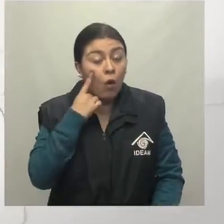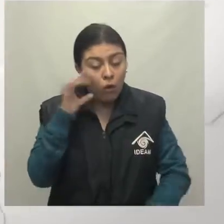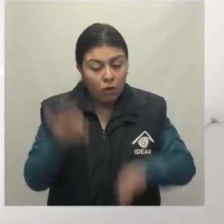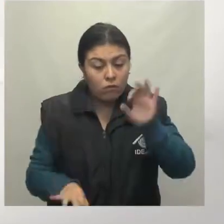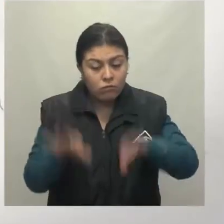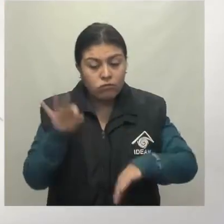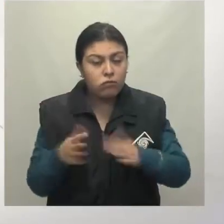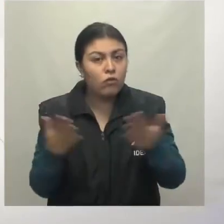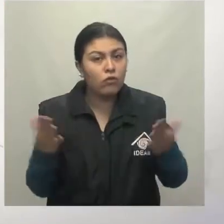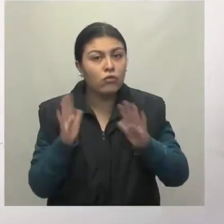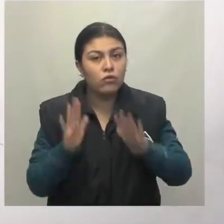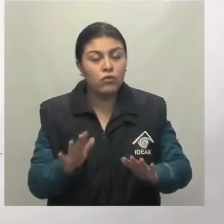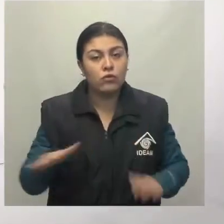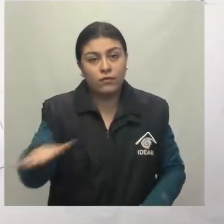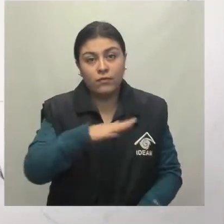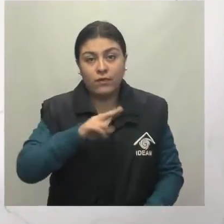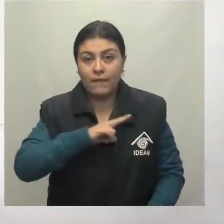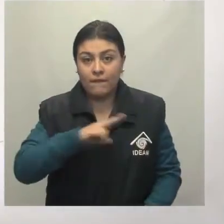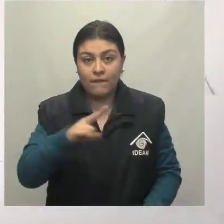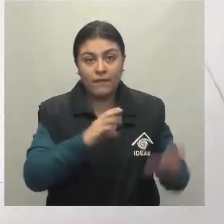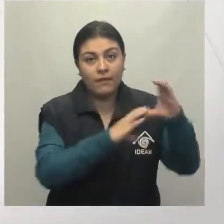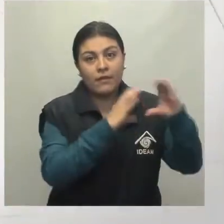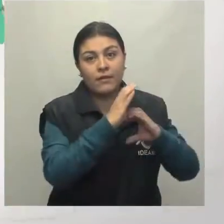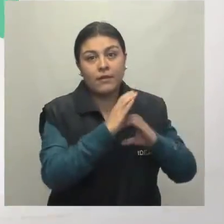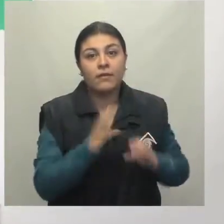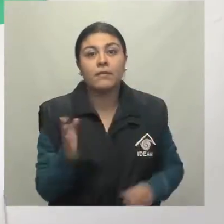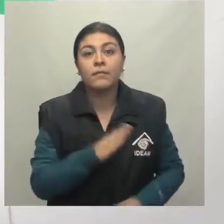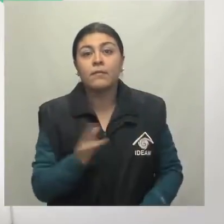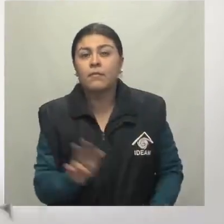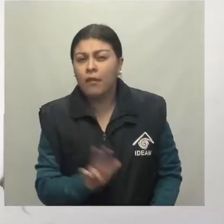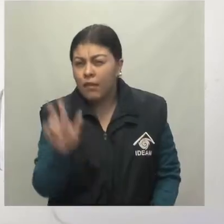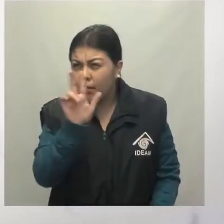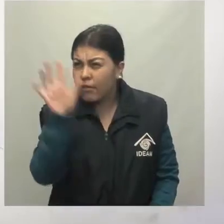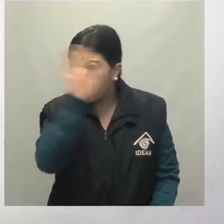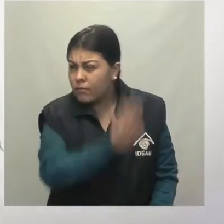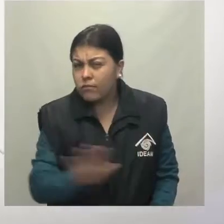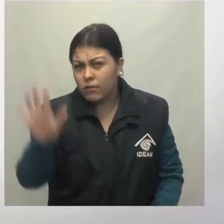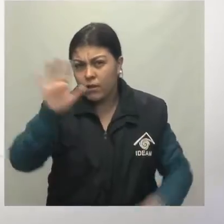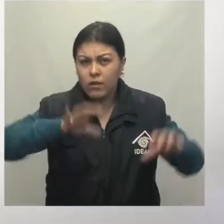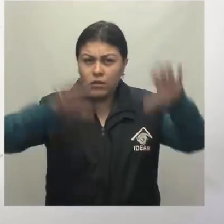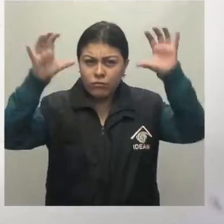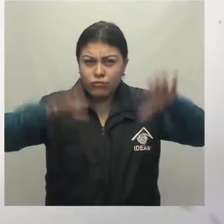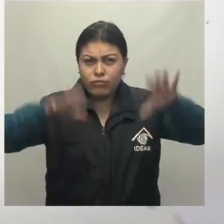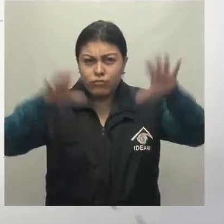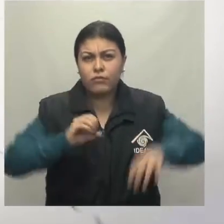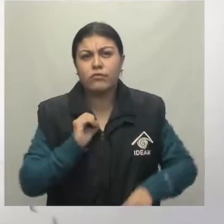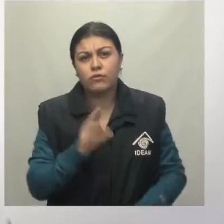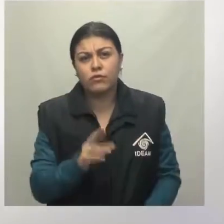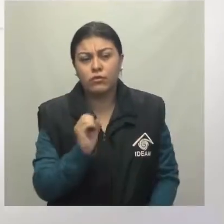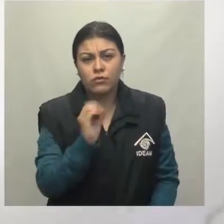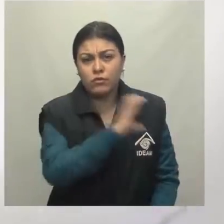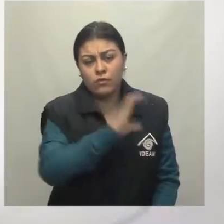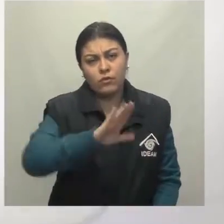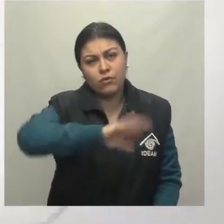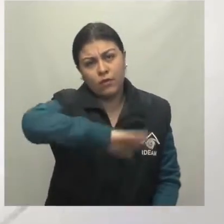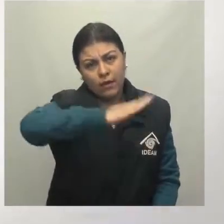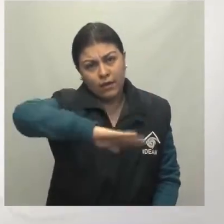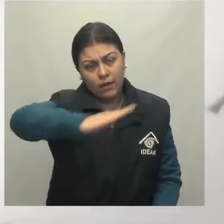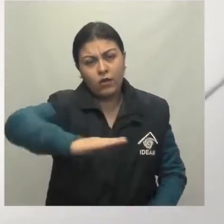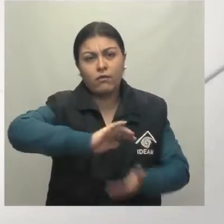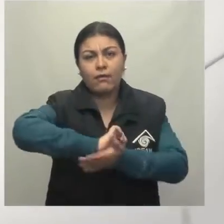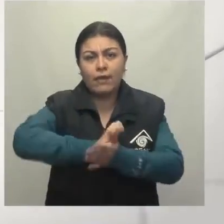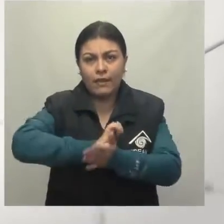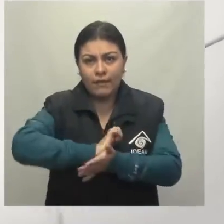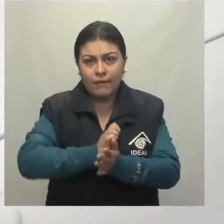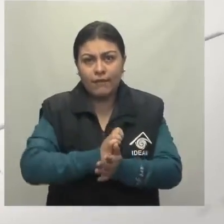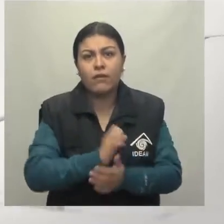sectores del litoral de Valle del Cauca y Cauca En la zona andina se esperan lluvias en el sur y occidente de Antioquia En el eje cafetero y al oriente